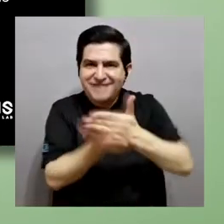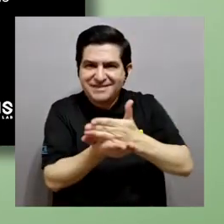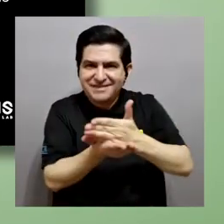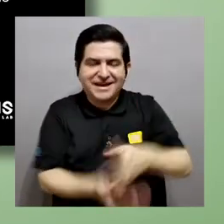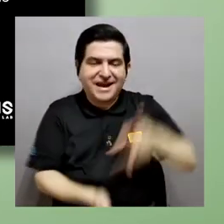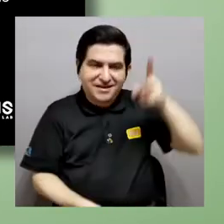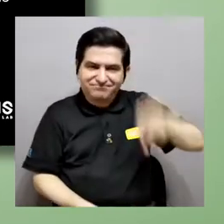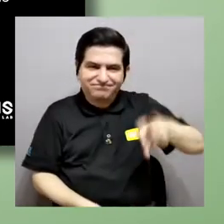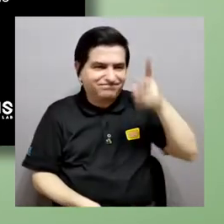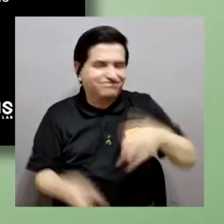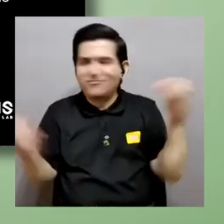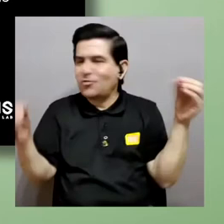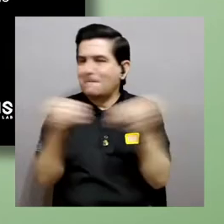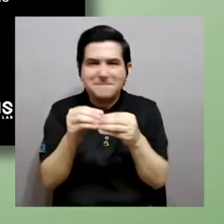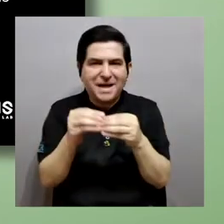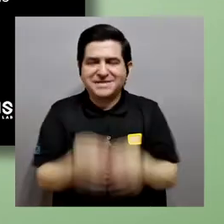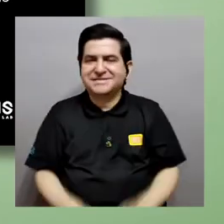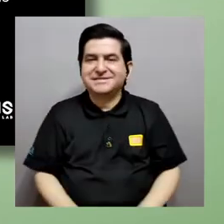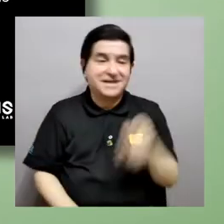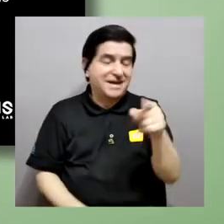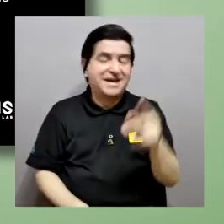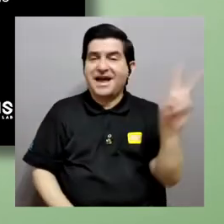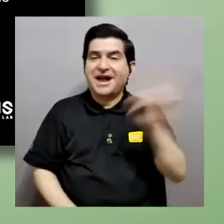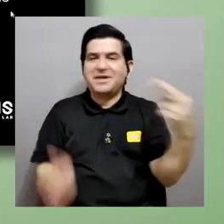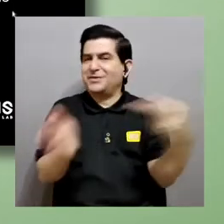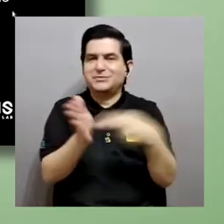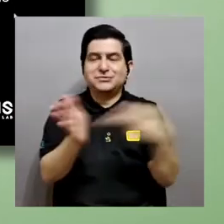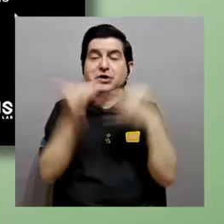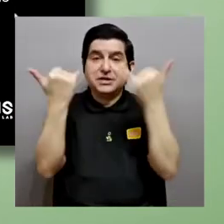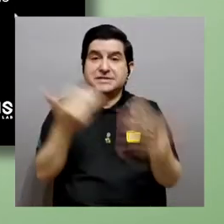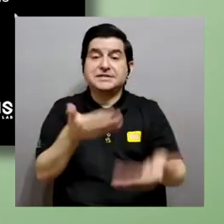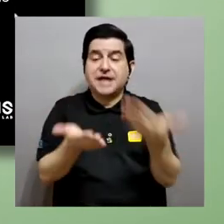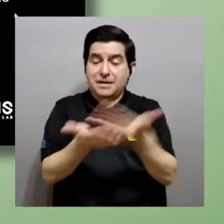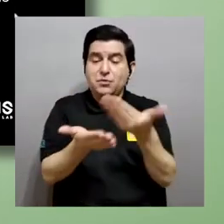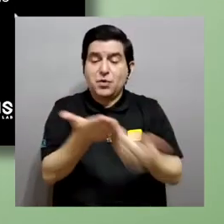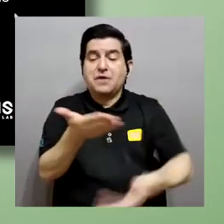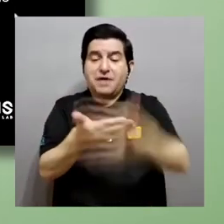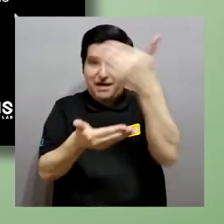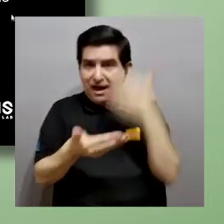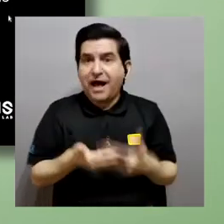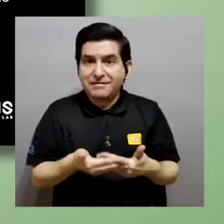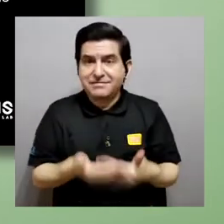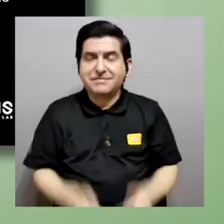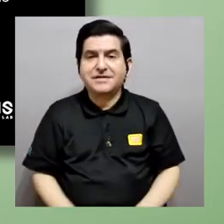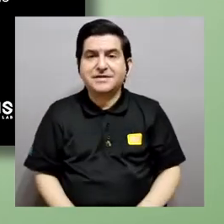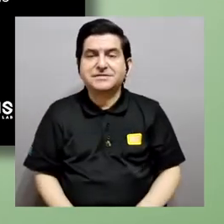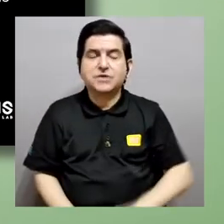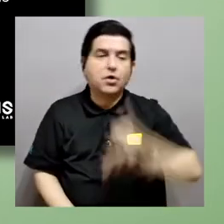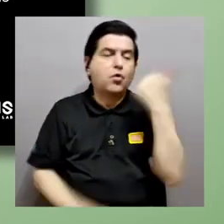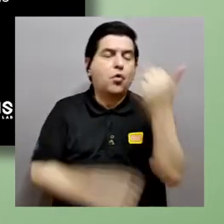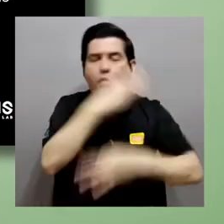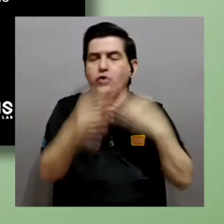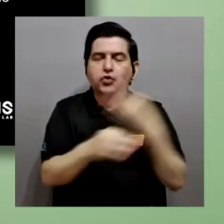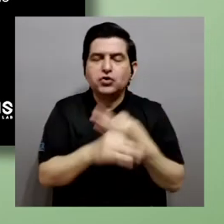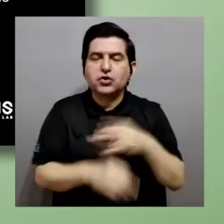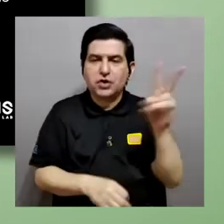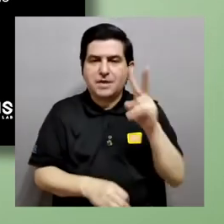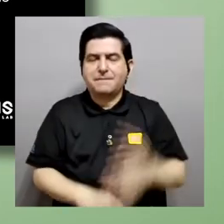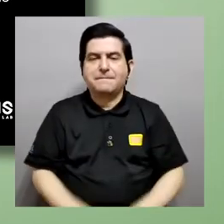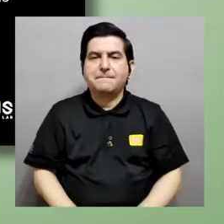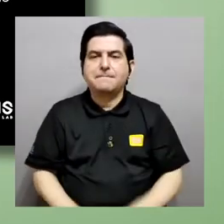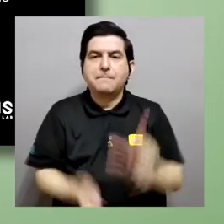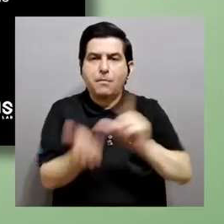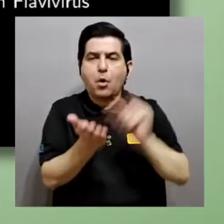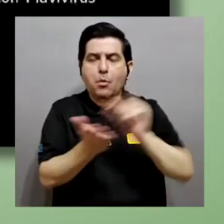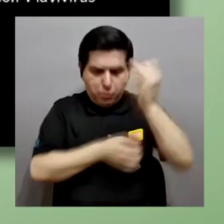más y el virus no se replica. Ya hay experiencia previa de este equipo de trabajo, ahora con flavivirus, que son otros tipos de virus, publicaciones internacionales al respecto, y